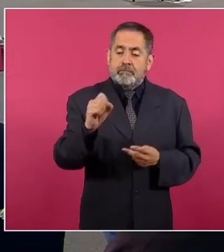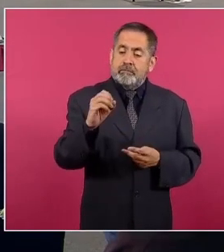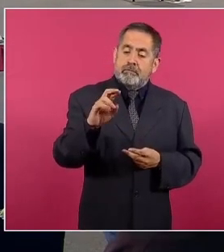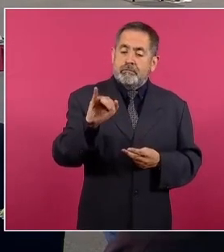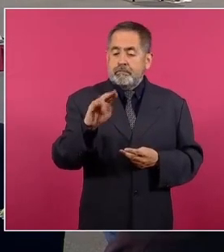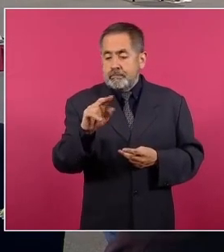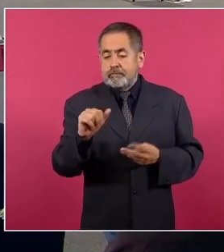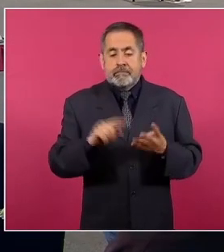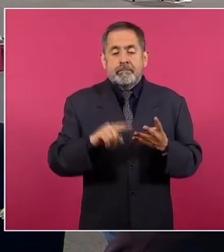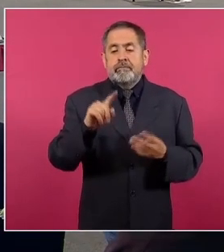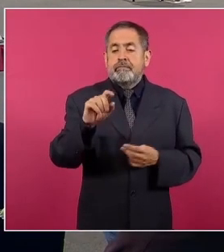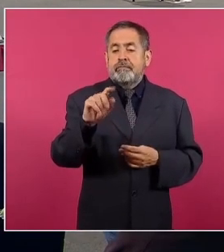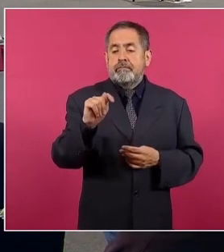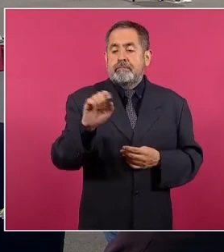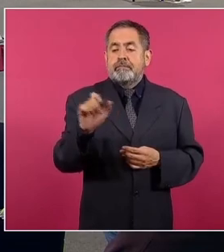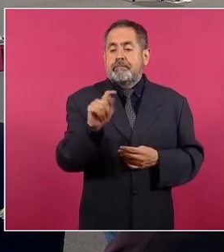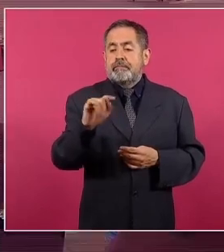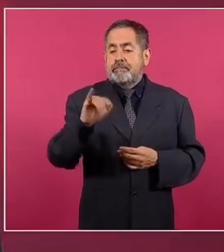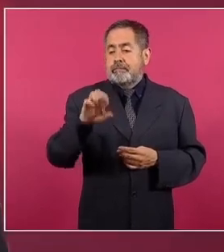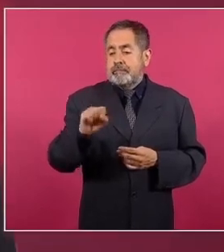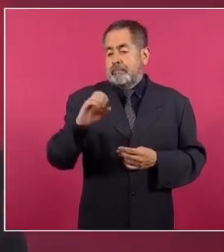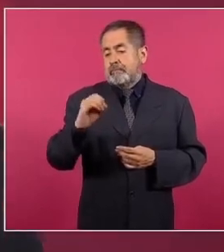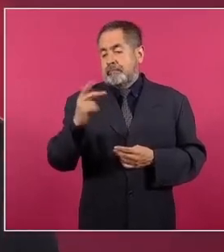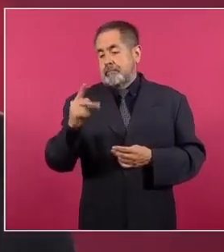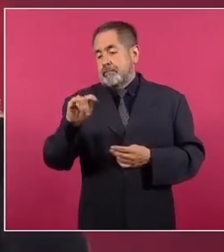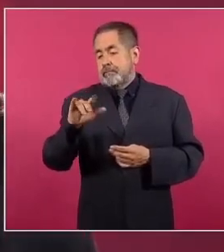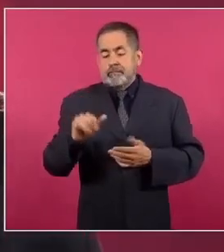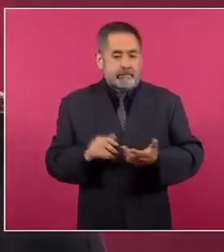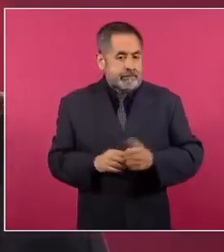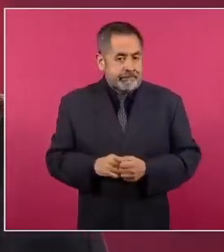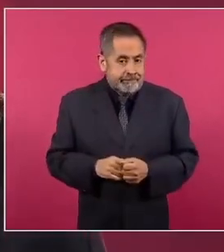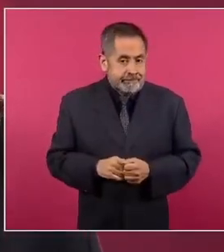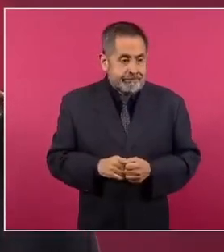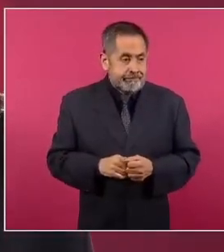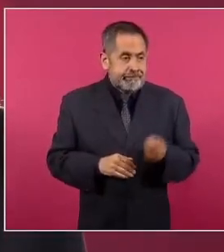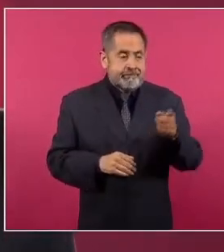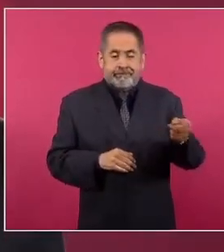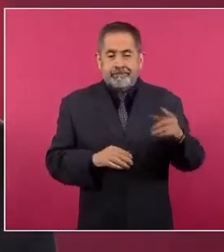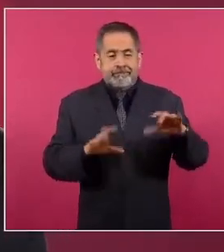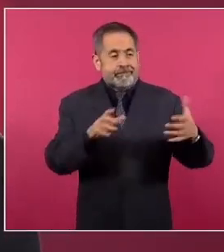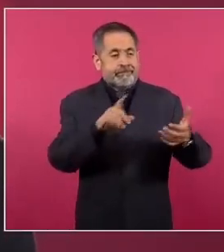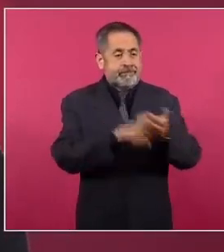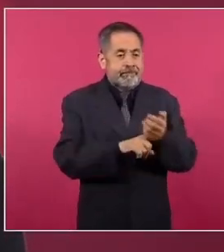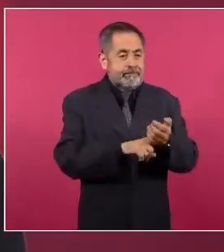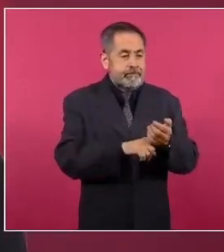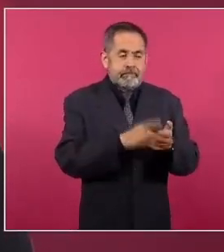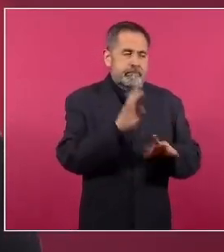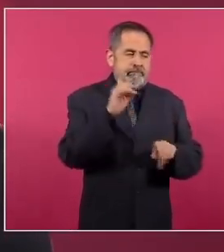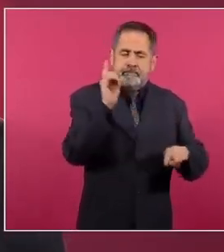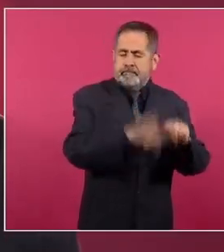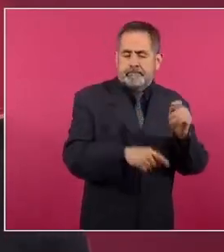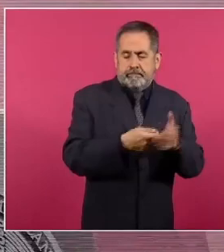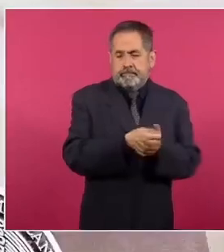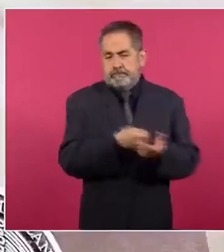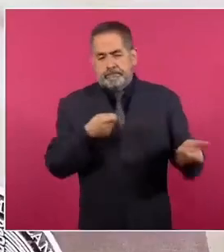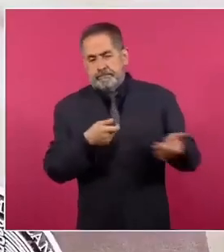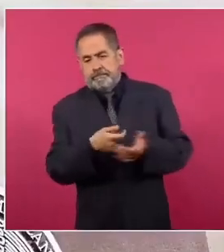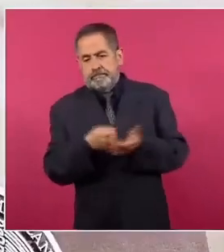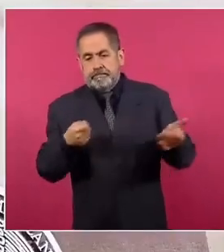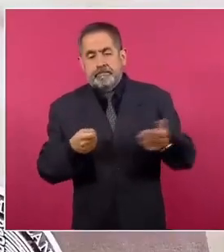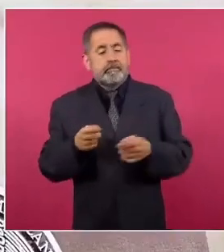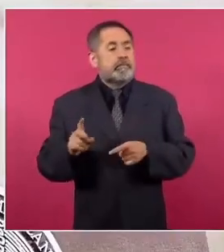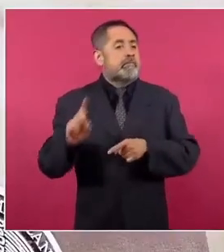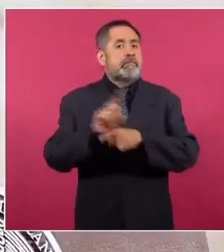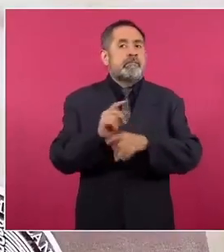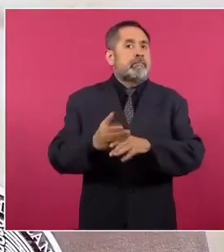y Textiles Optima. Enertec es la segunda central de Iberdrola que es desconectada en el país. La primera fue en